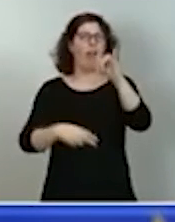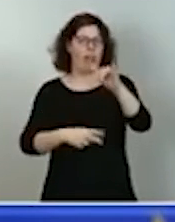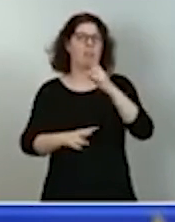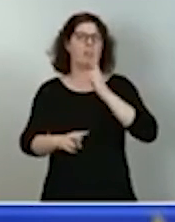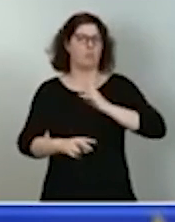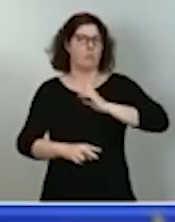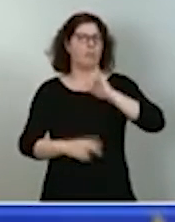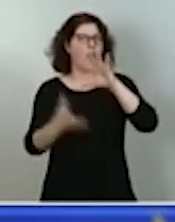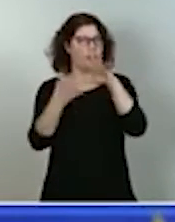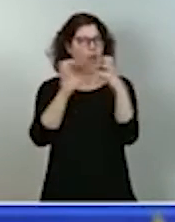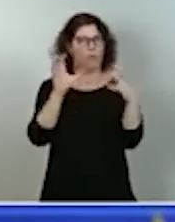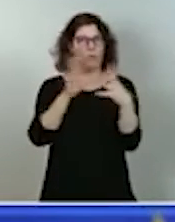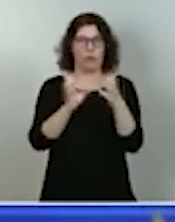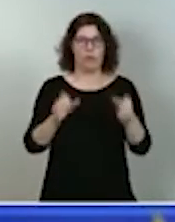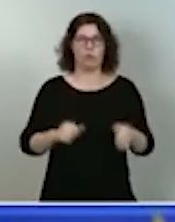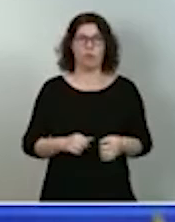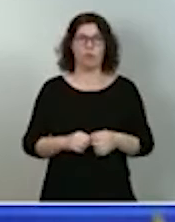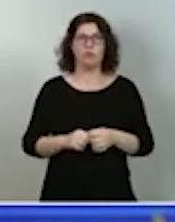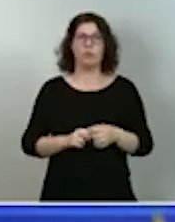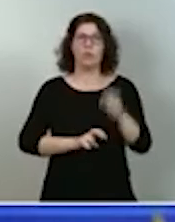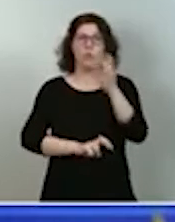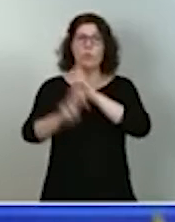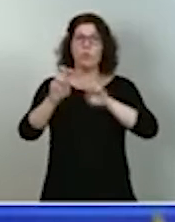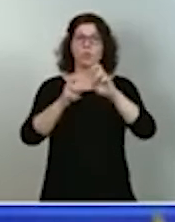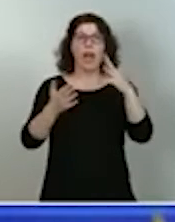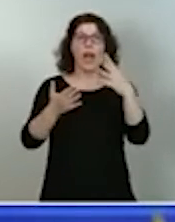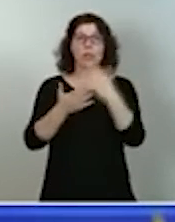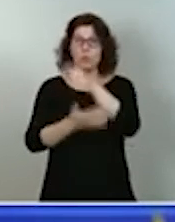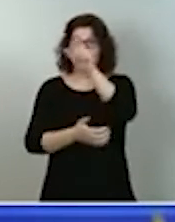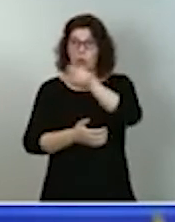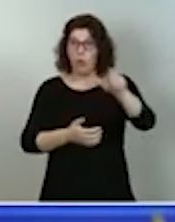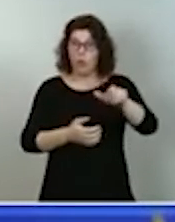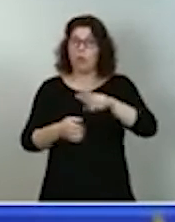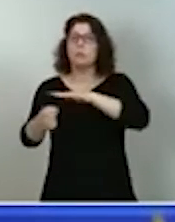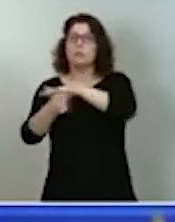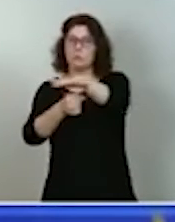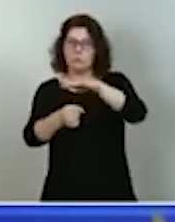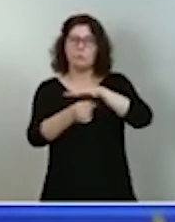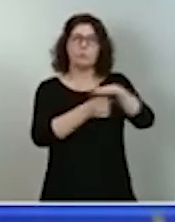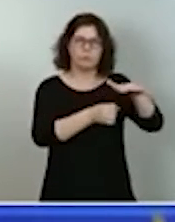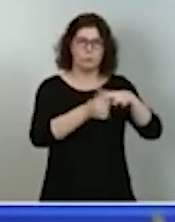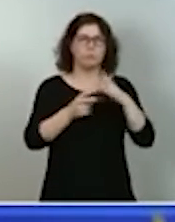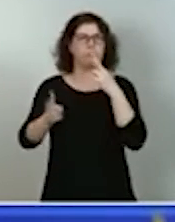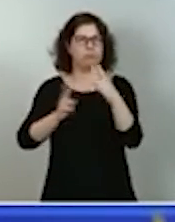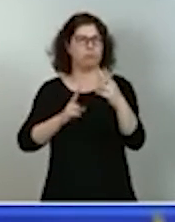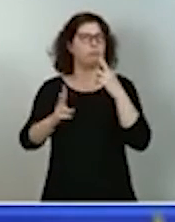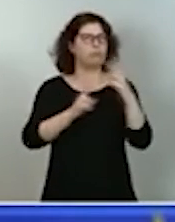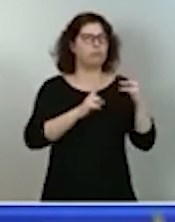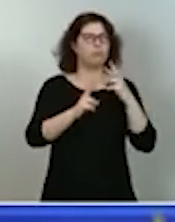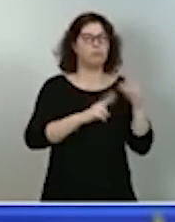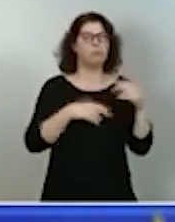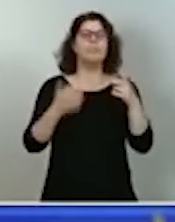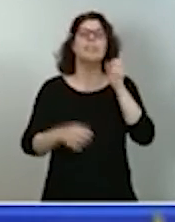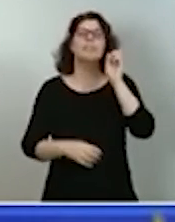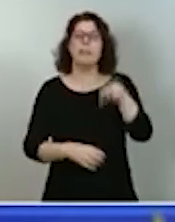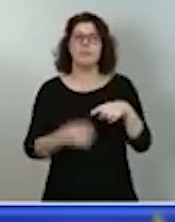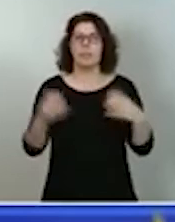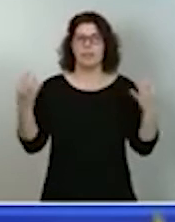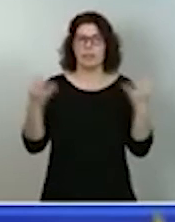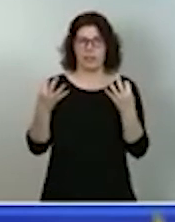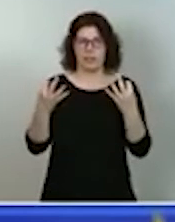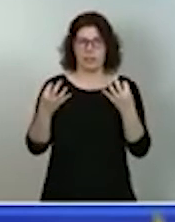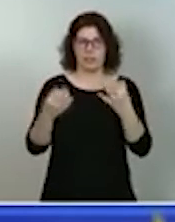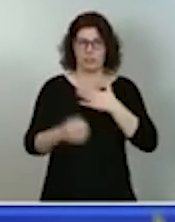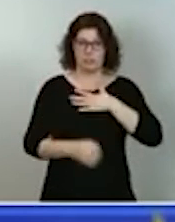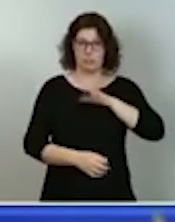a todos y rápidamente las respuestas que se necesitan. Pero también se trata de producir cambios en nuestro país y